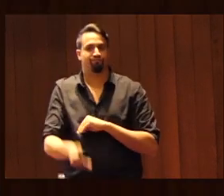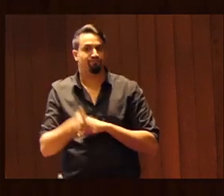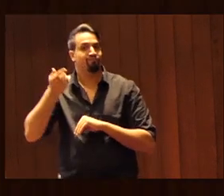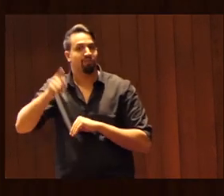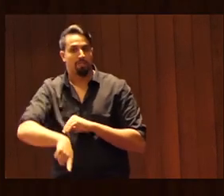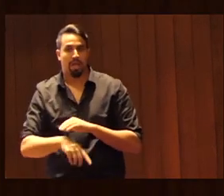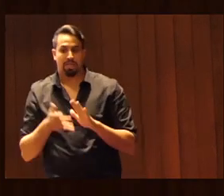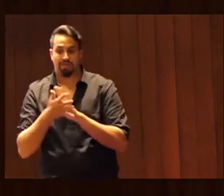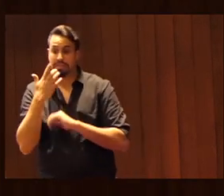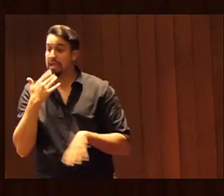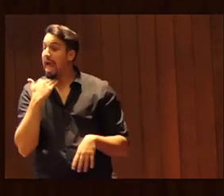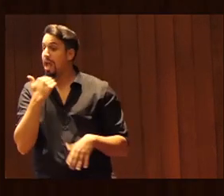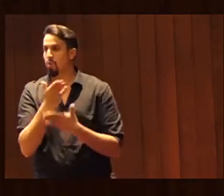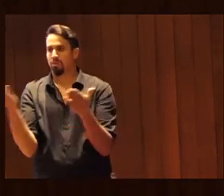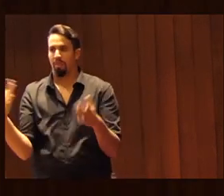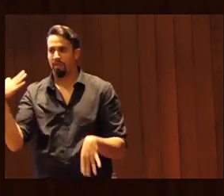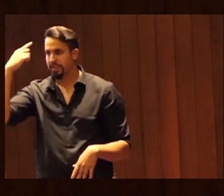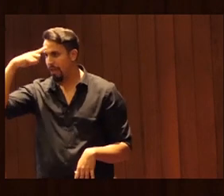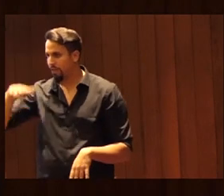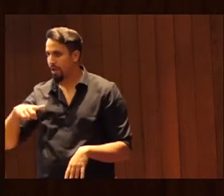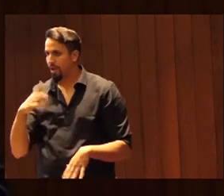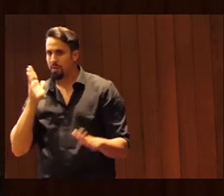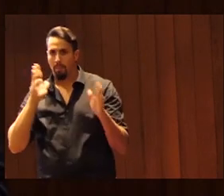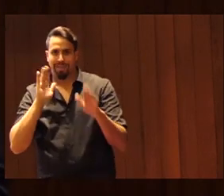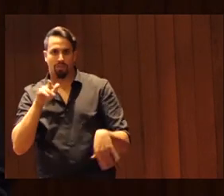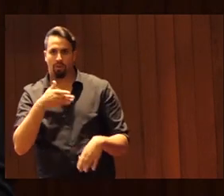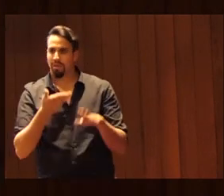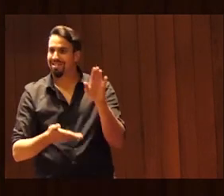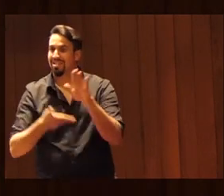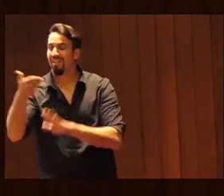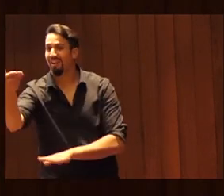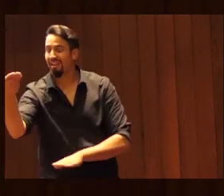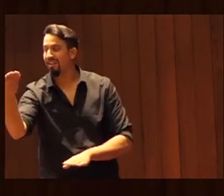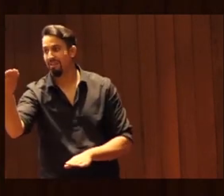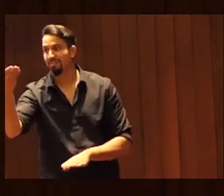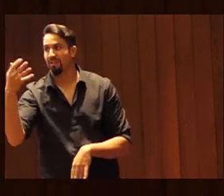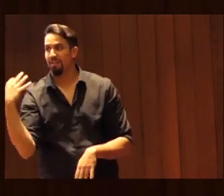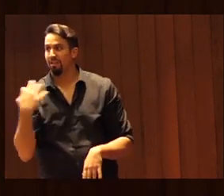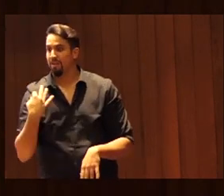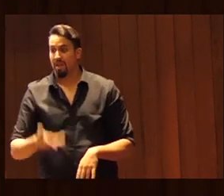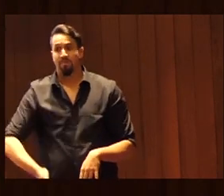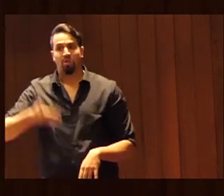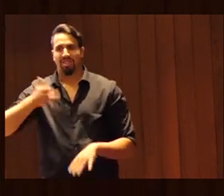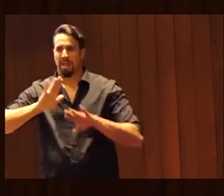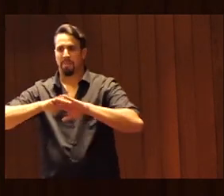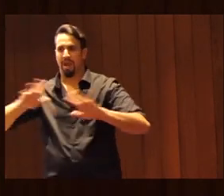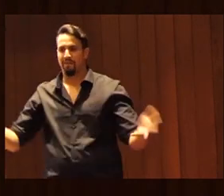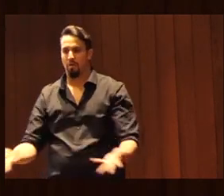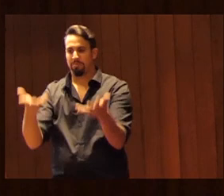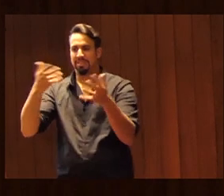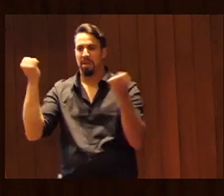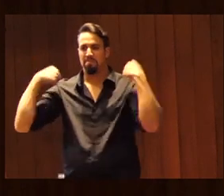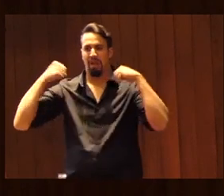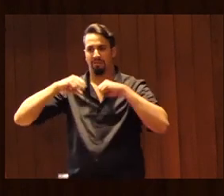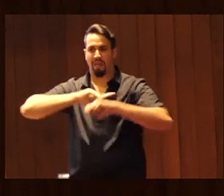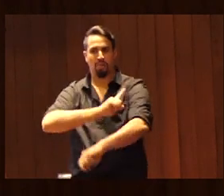si con algo os tenéis que quedar cuando os salgáis de aquí en la importancia para fomentar la práctica deportiva de las mujeres también